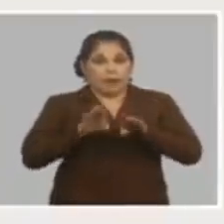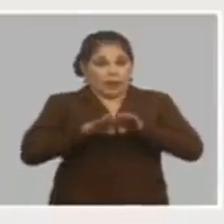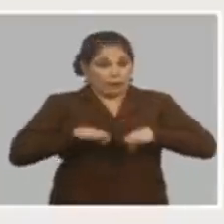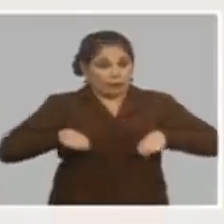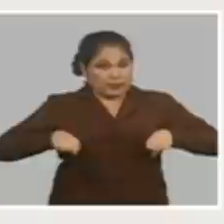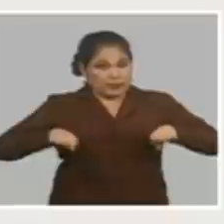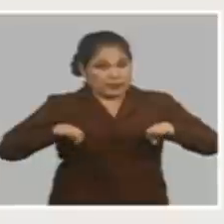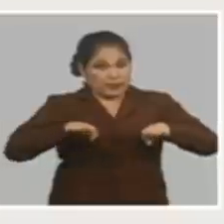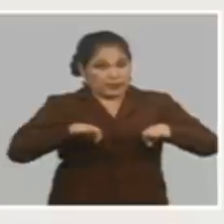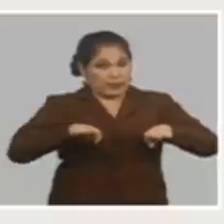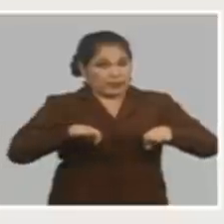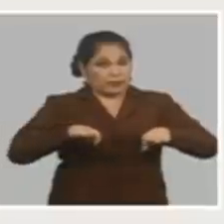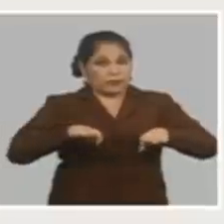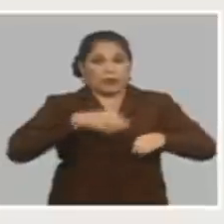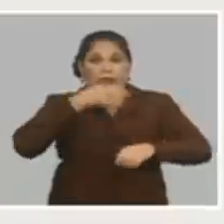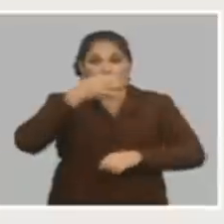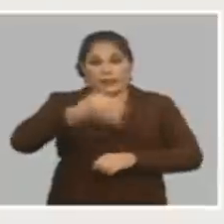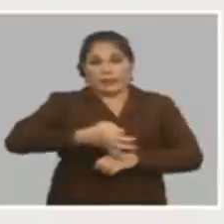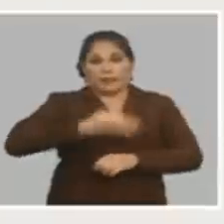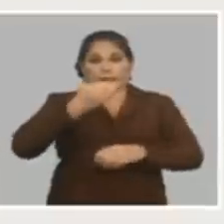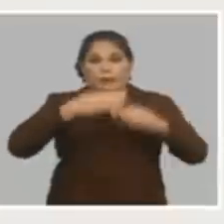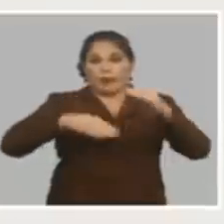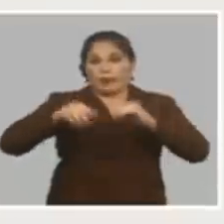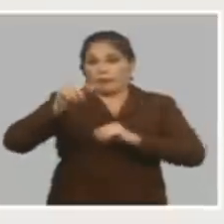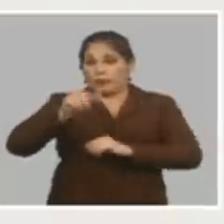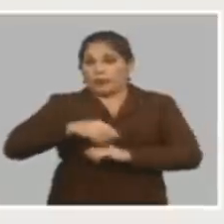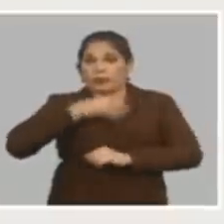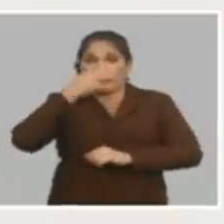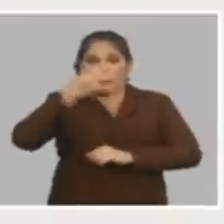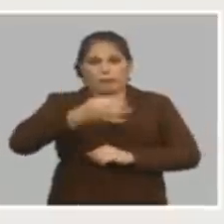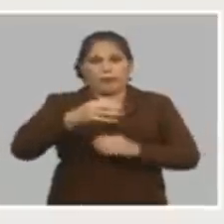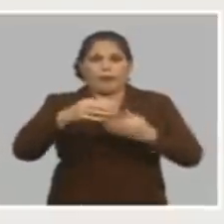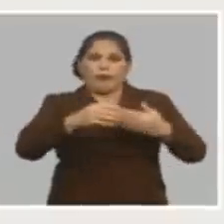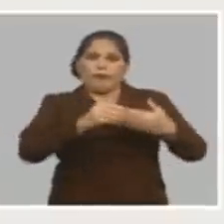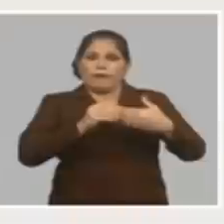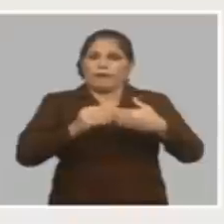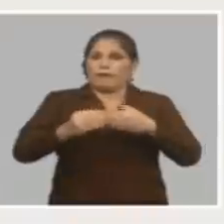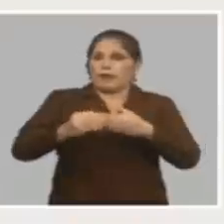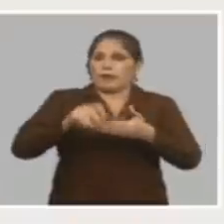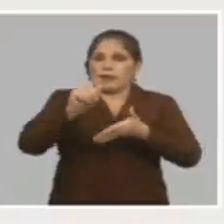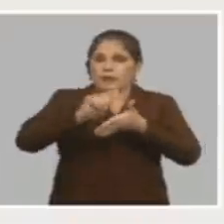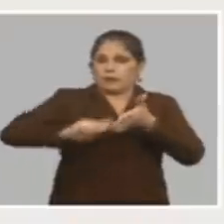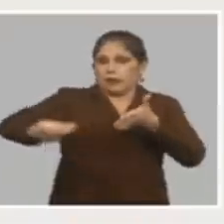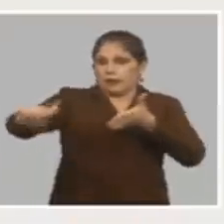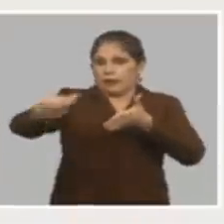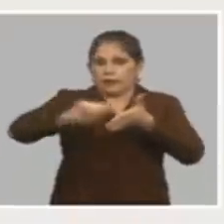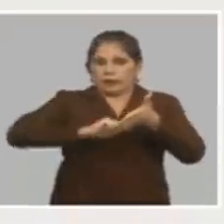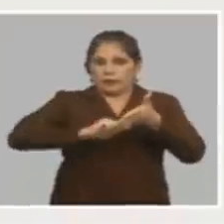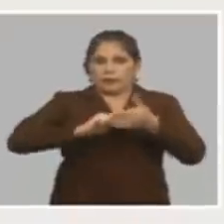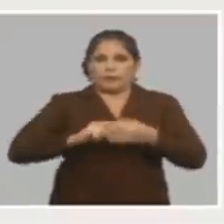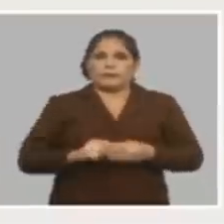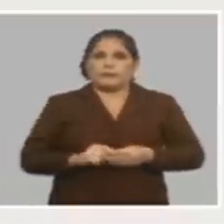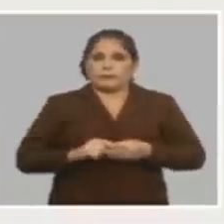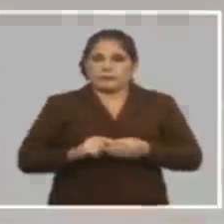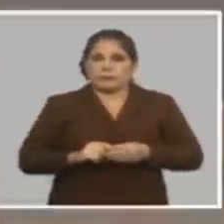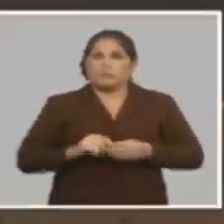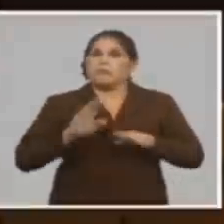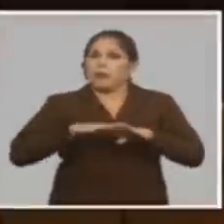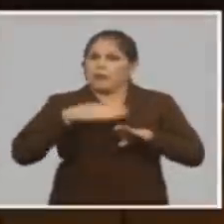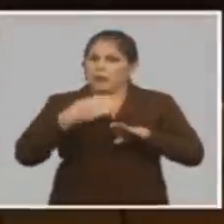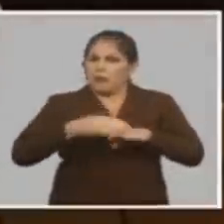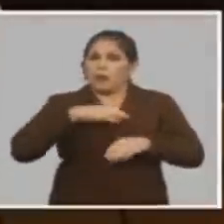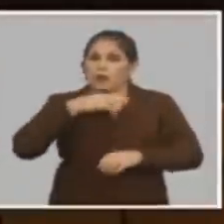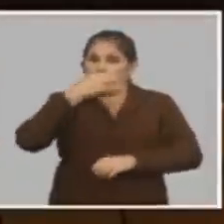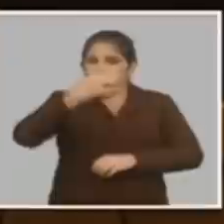redonda Alejandro habló de la flexibilización de la planificación y después yo